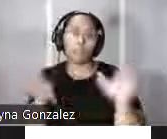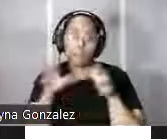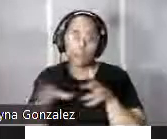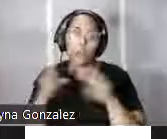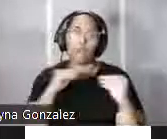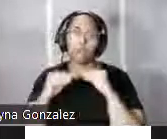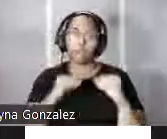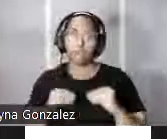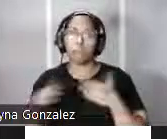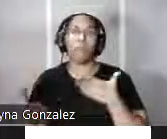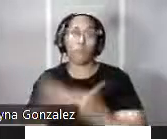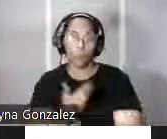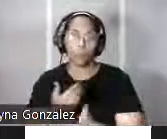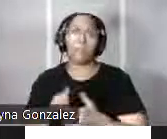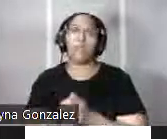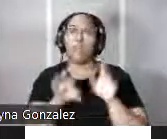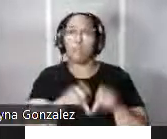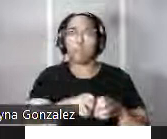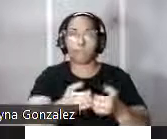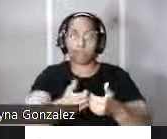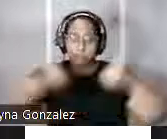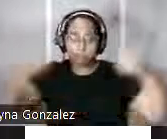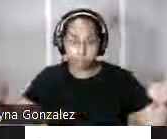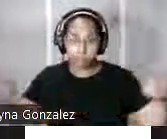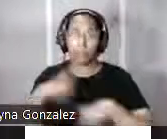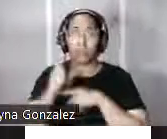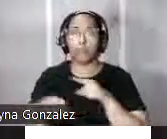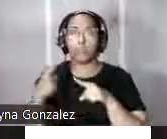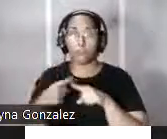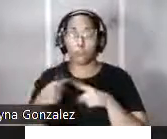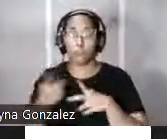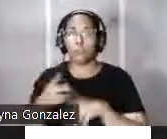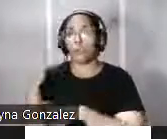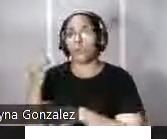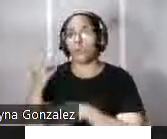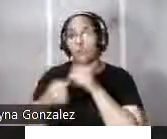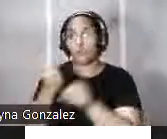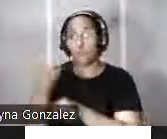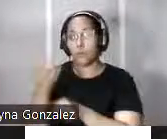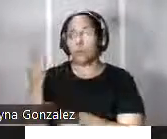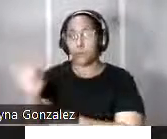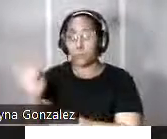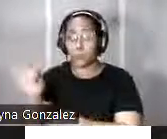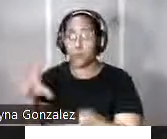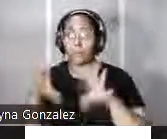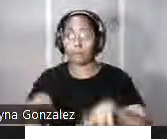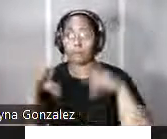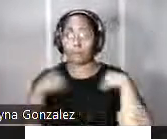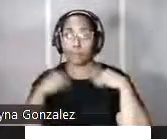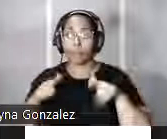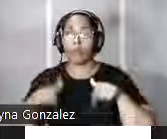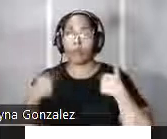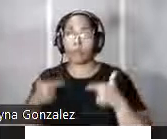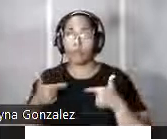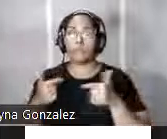incluso modificaciones y ampliaciones hasta finales del siglo XIX con el objetivo de adaptar la vivienda del gobernador